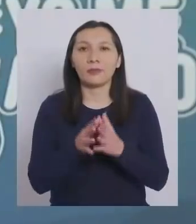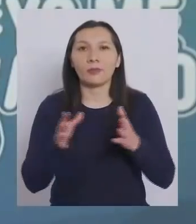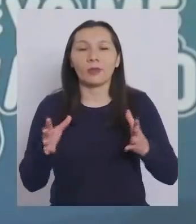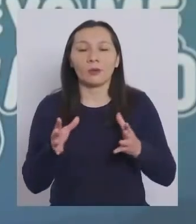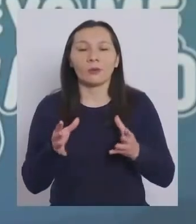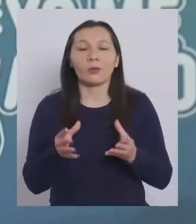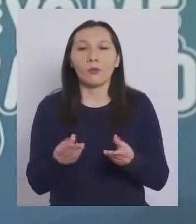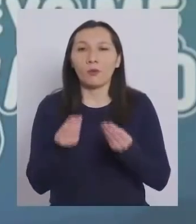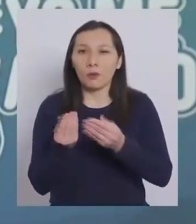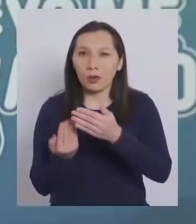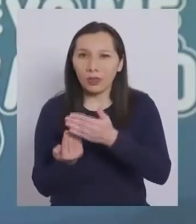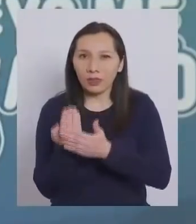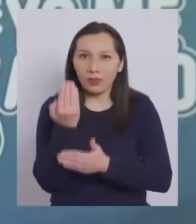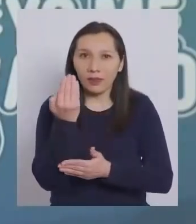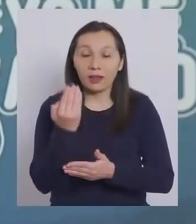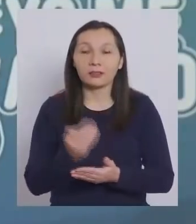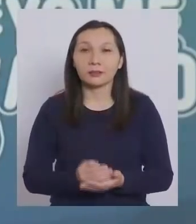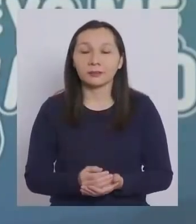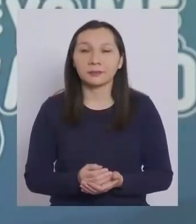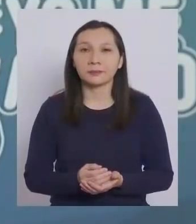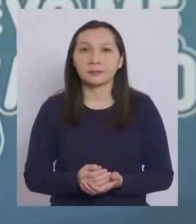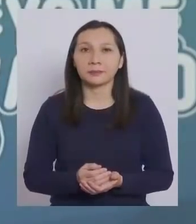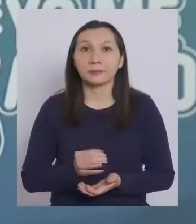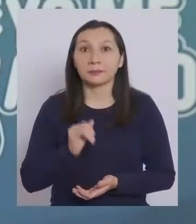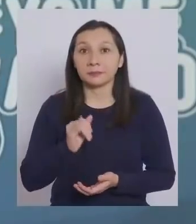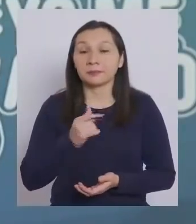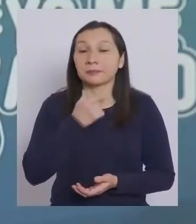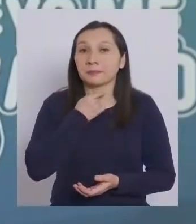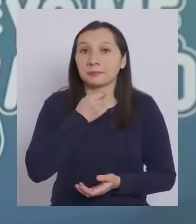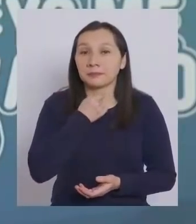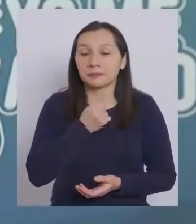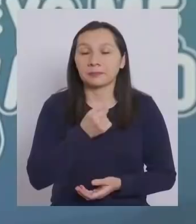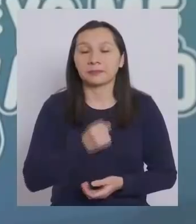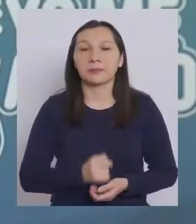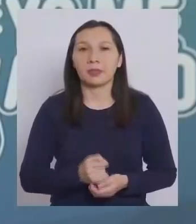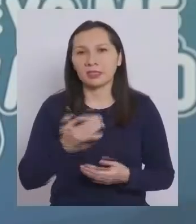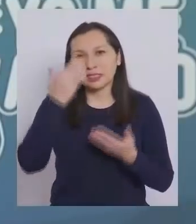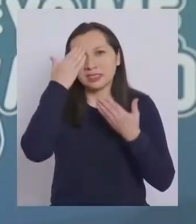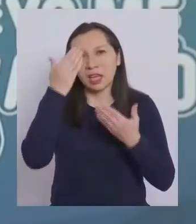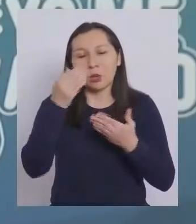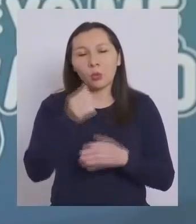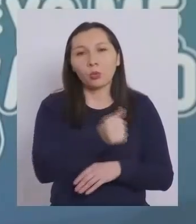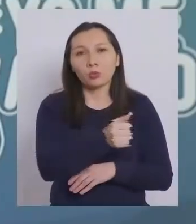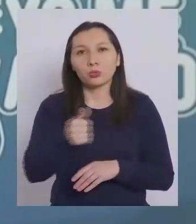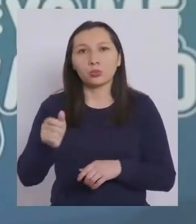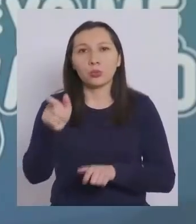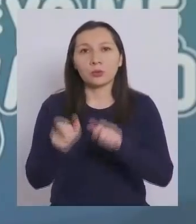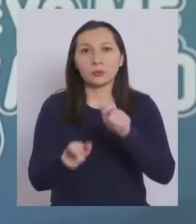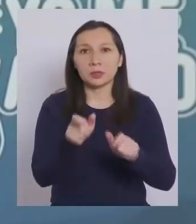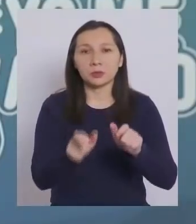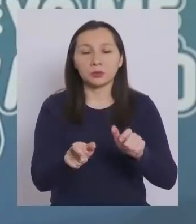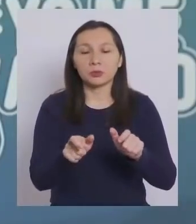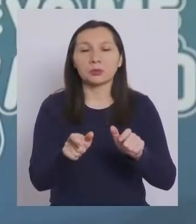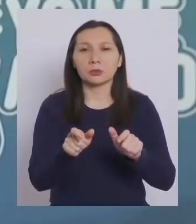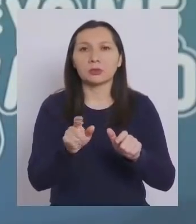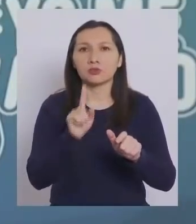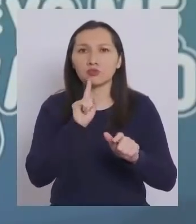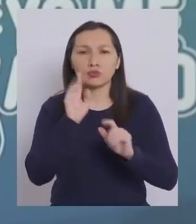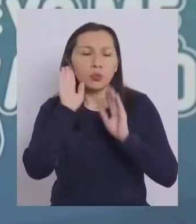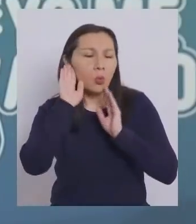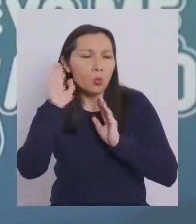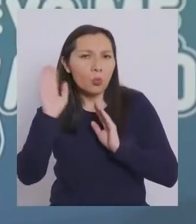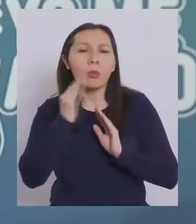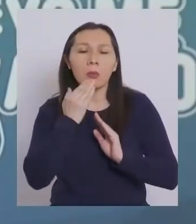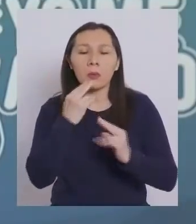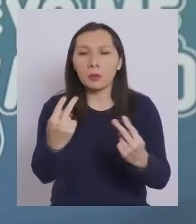Muy buenos días, sí. Quiero saludar a todos los que nos están escuchando y